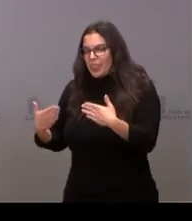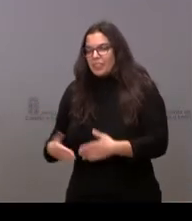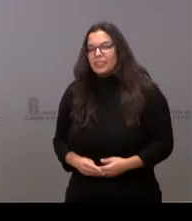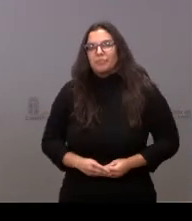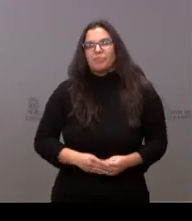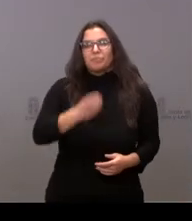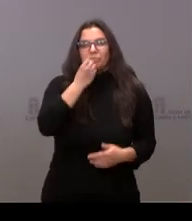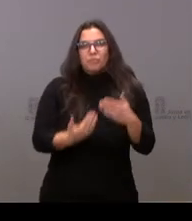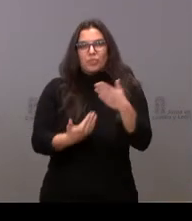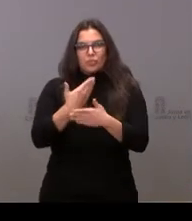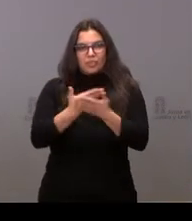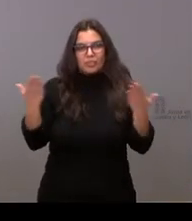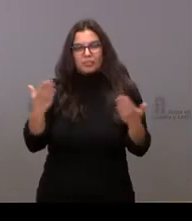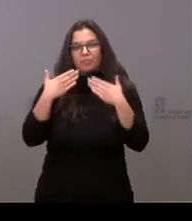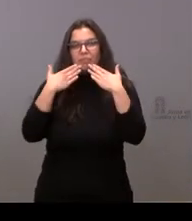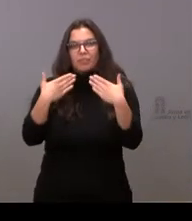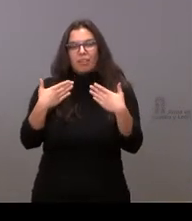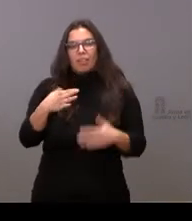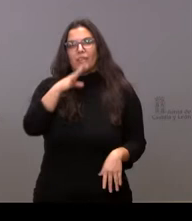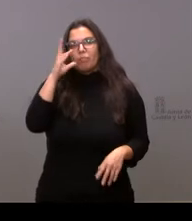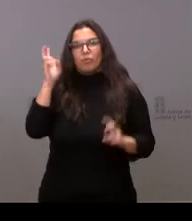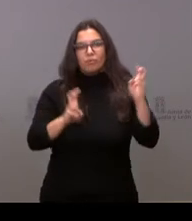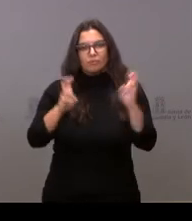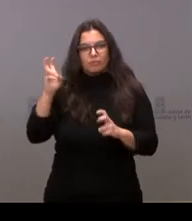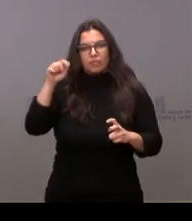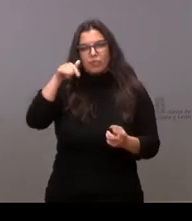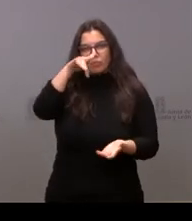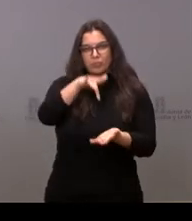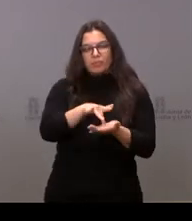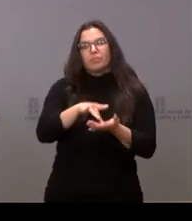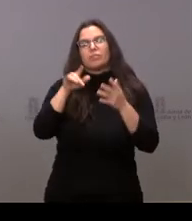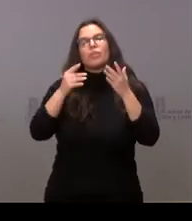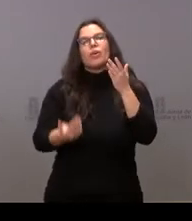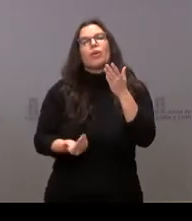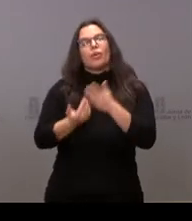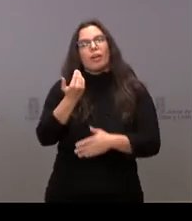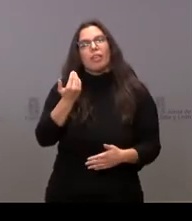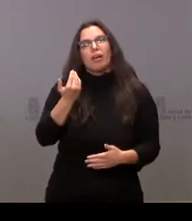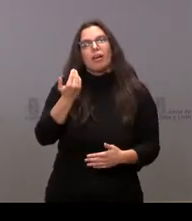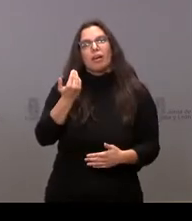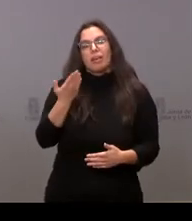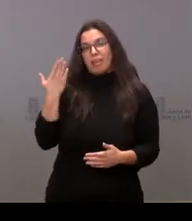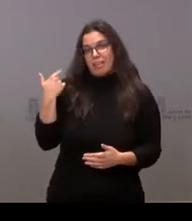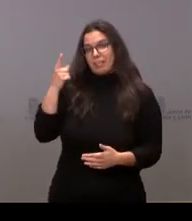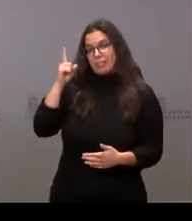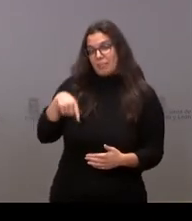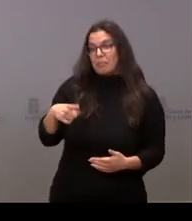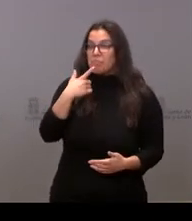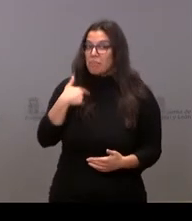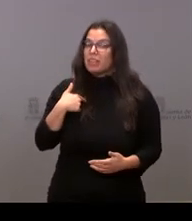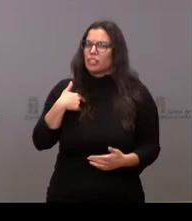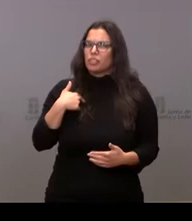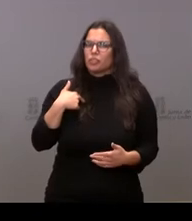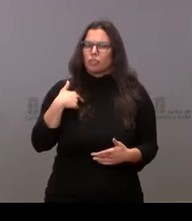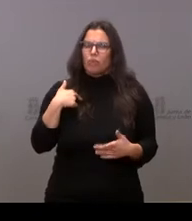Muy buenos días a todos. Muchas gracias por su asistencia en el día de hoy, en la jornada también de ayer, que me han dicho que ha sido muy